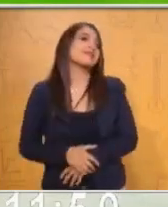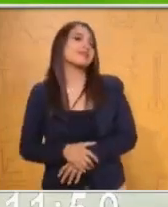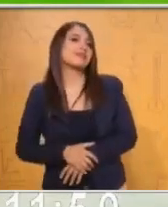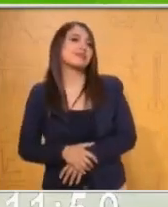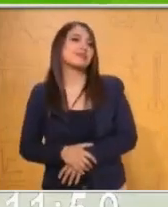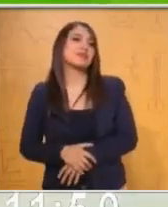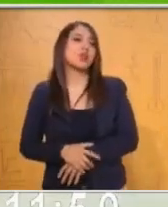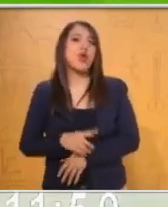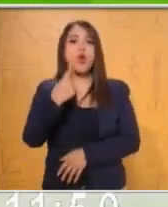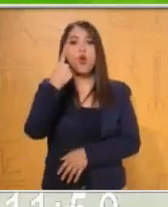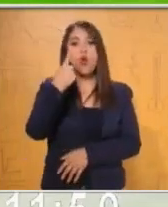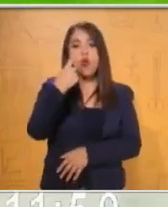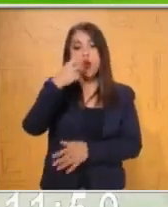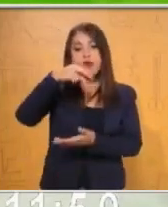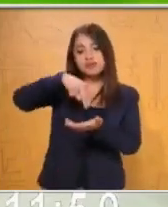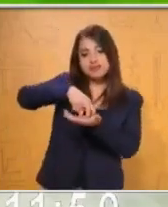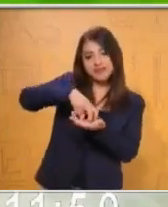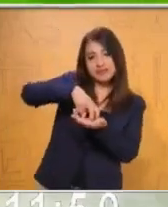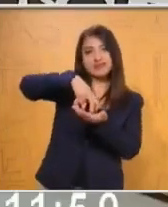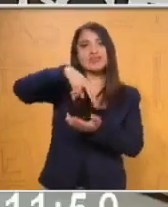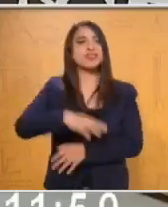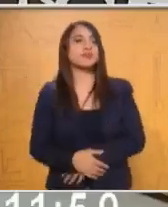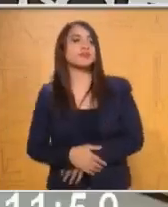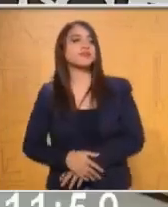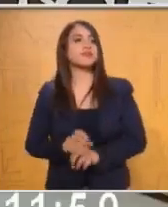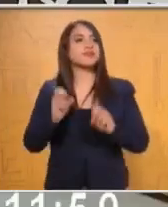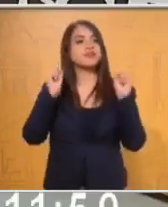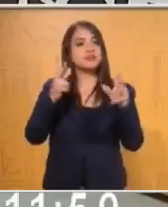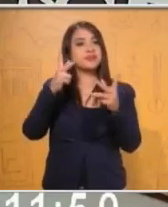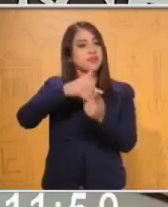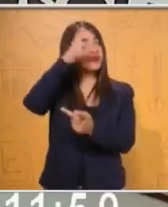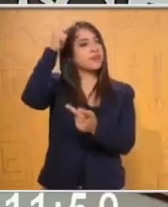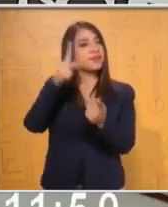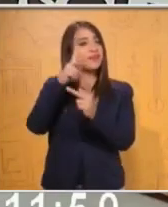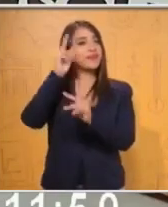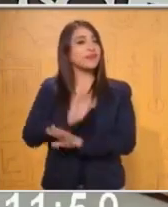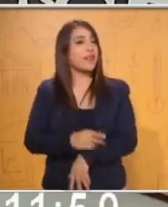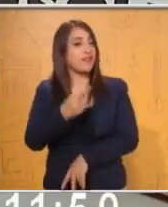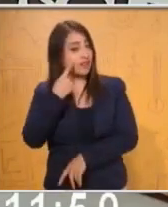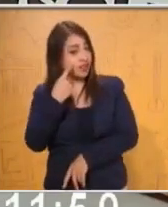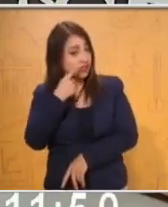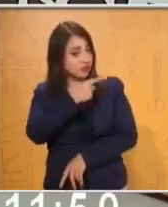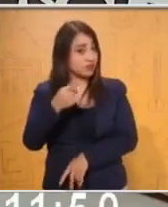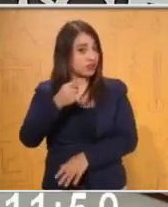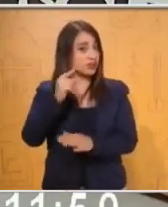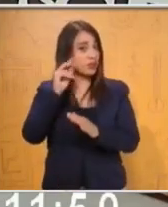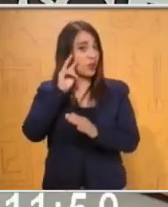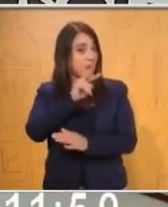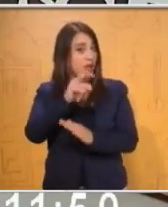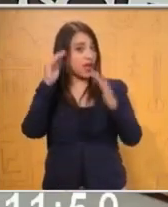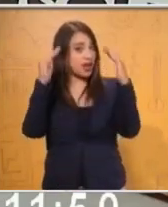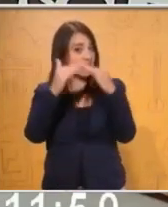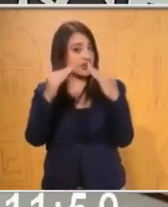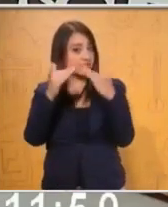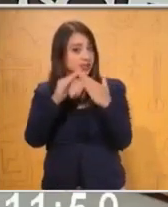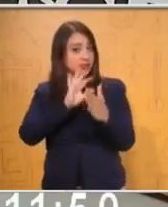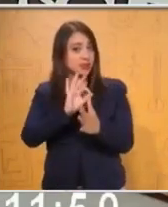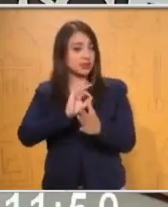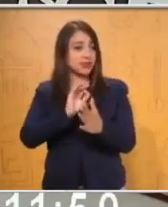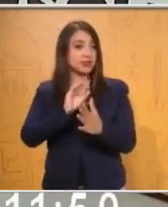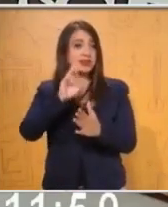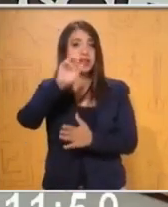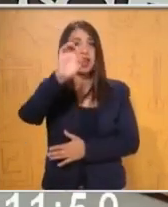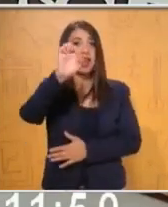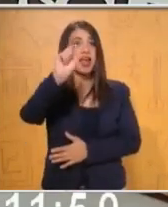Una y sentadilla. Perfecto. Muy bien. Última. Para que quede en casita y que lo vean. Recuerden, podemos poner retos diferentes. Esto es una